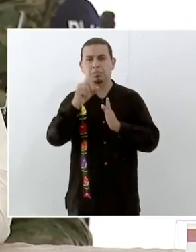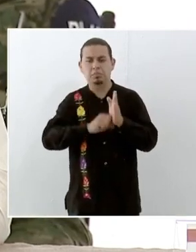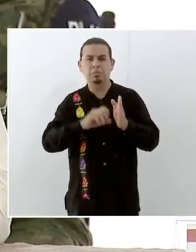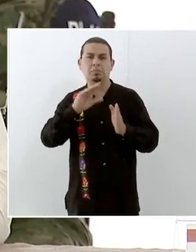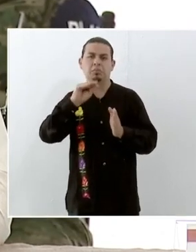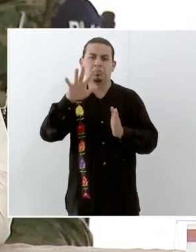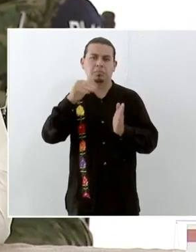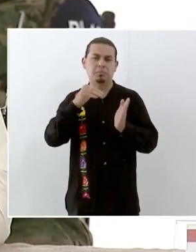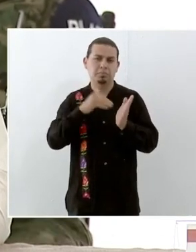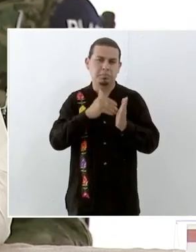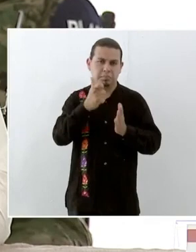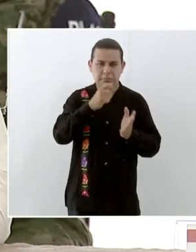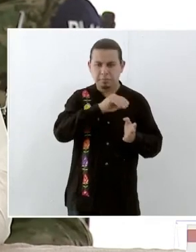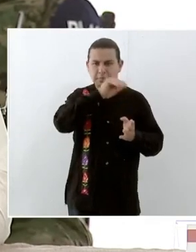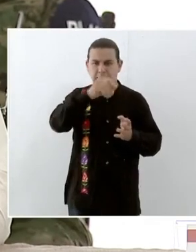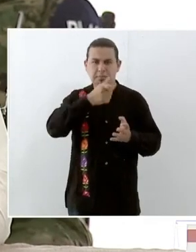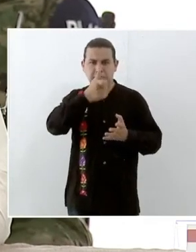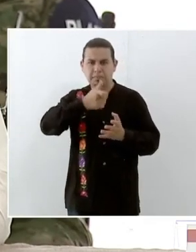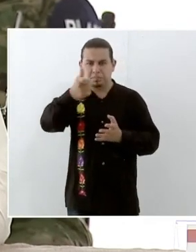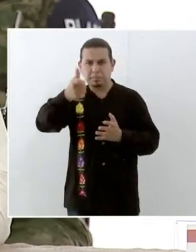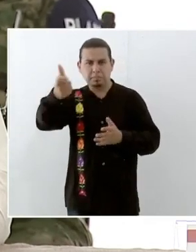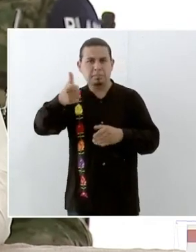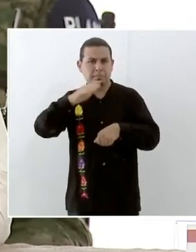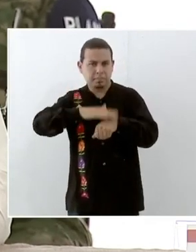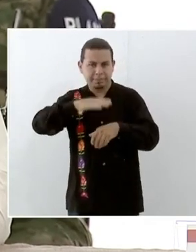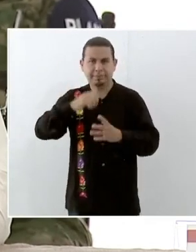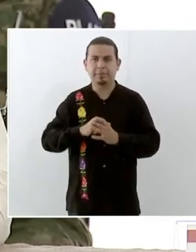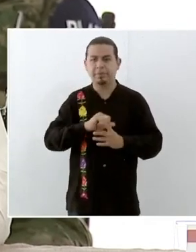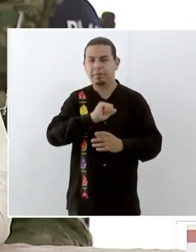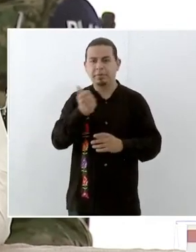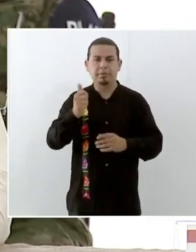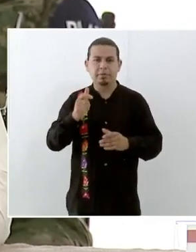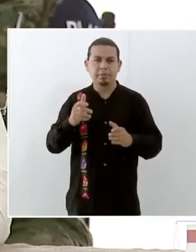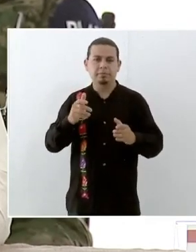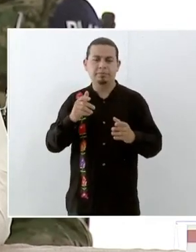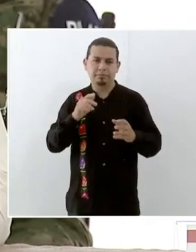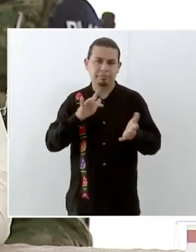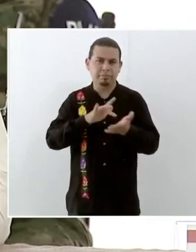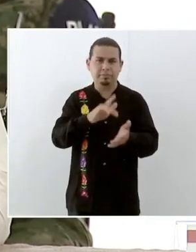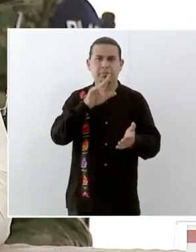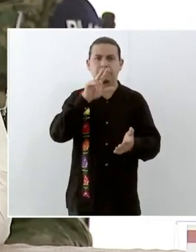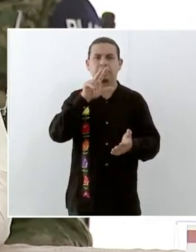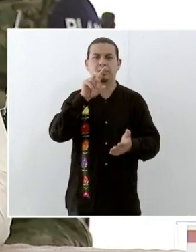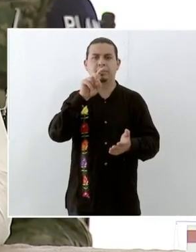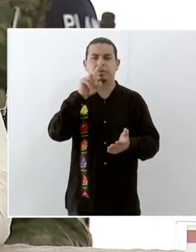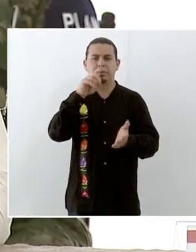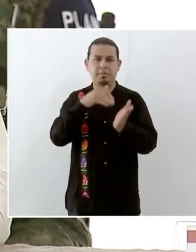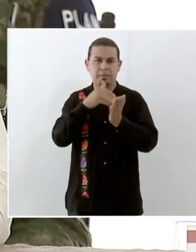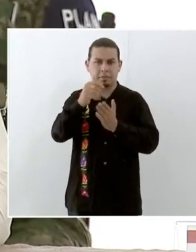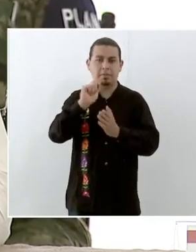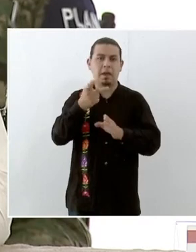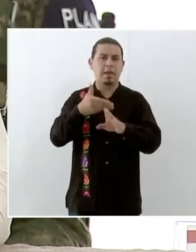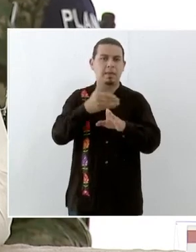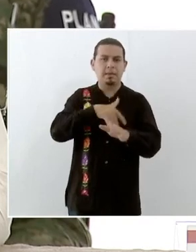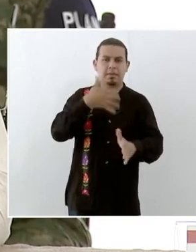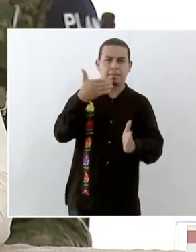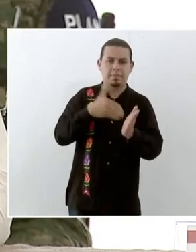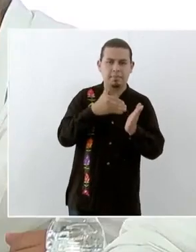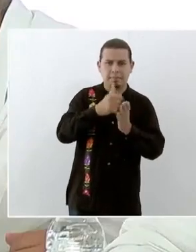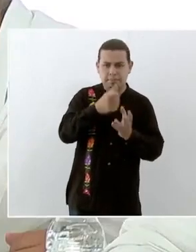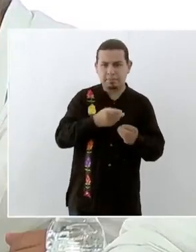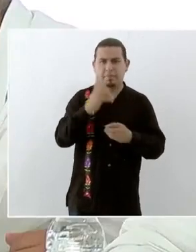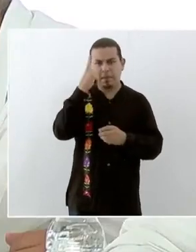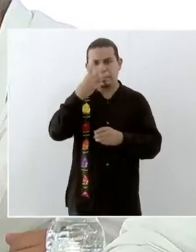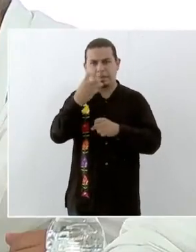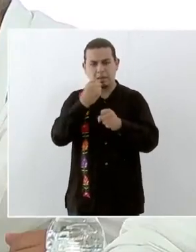millones de pesos adicionales. Un rango B de 30 millones de pesos con un anticipo de 15 millones de pesos y recibirán dentro de tres meses